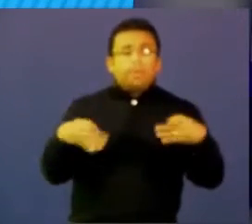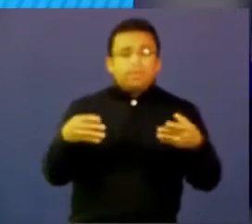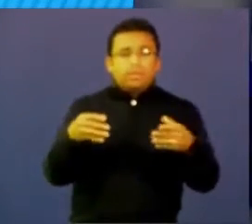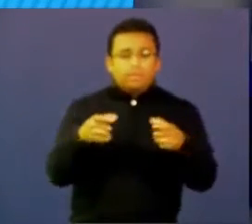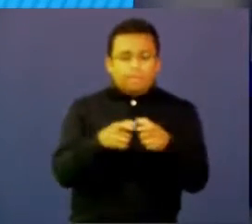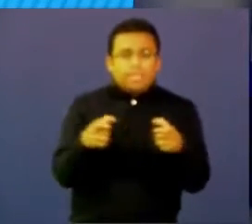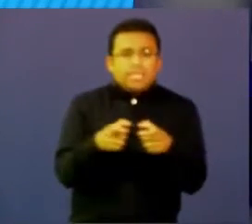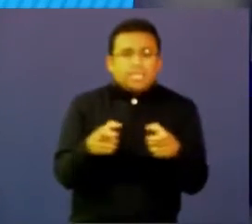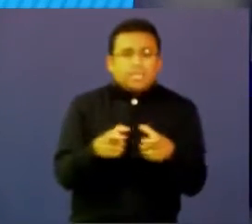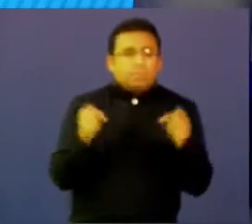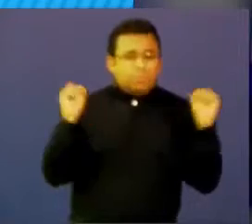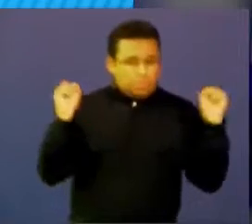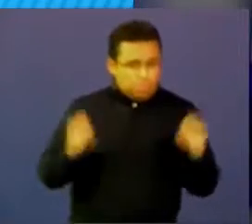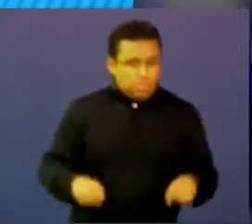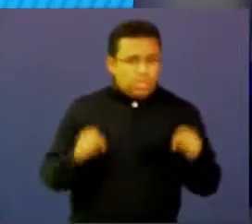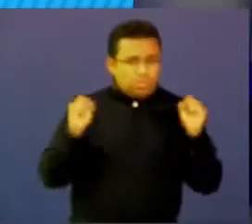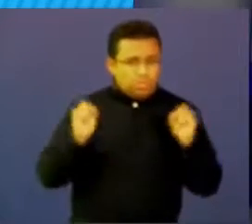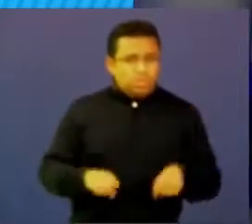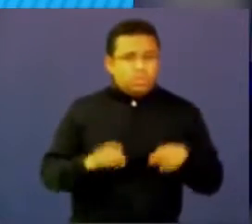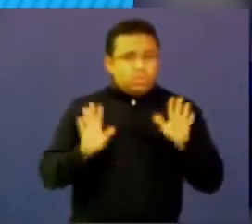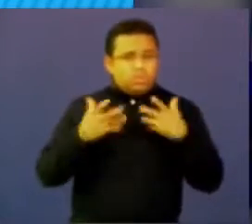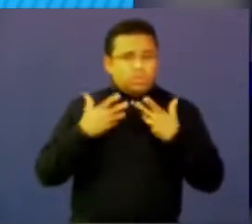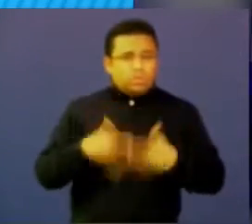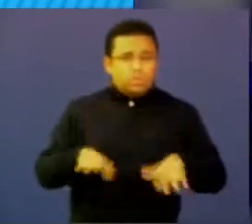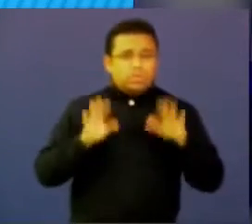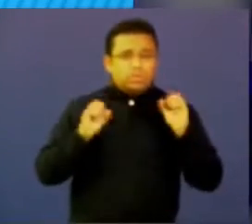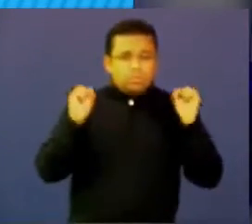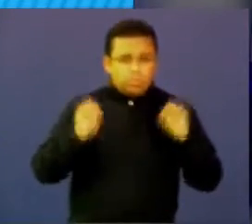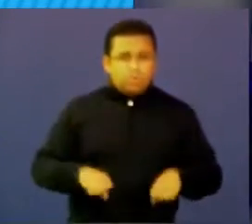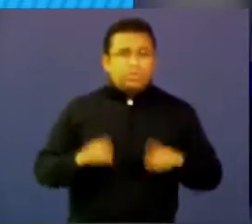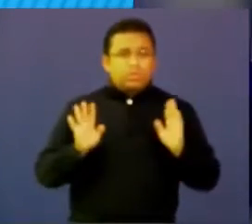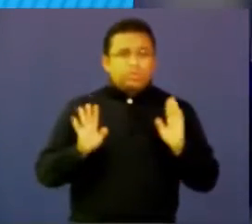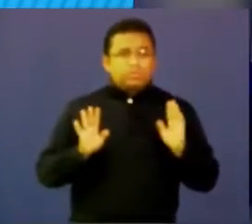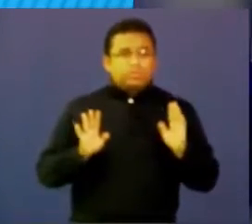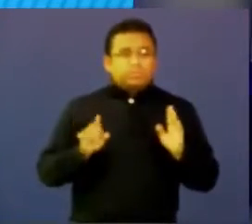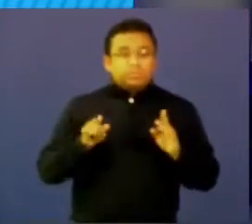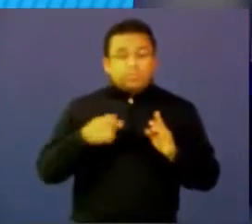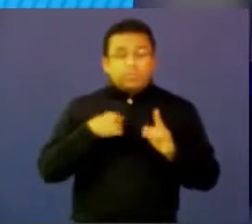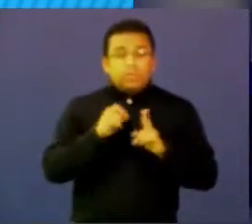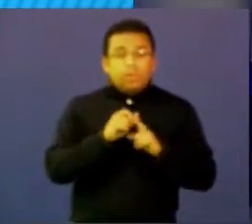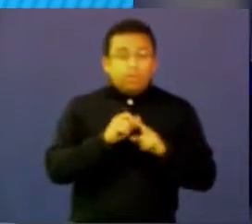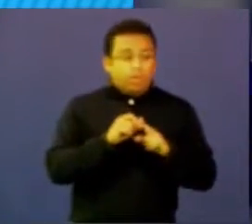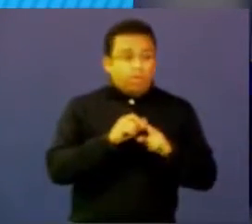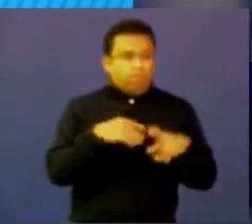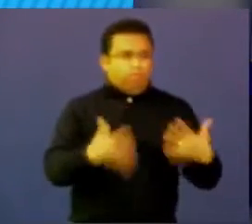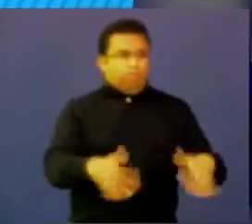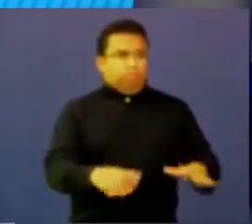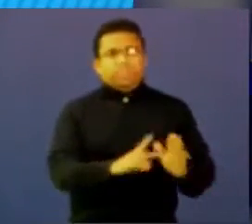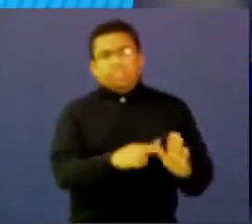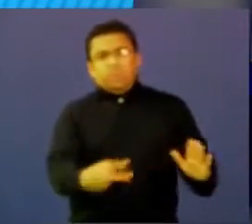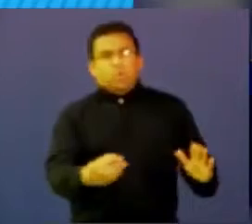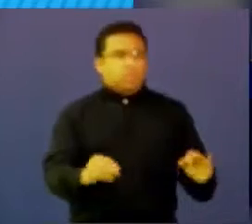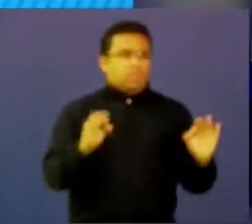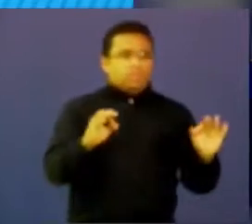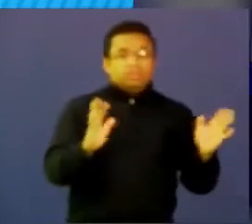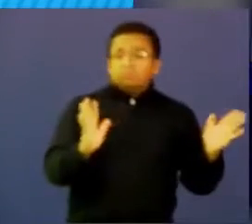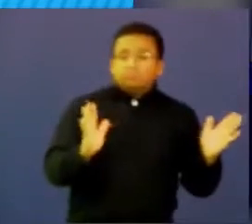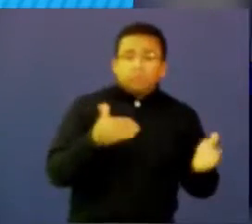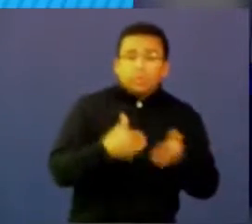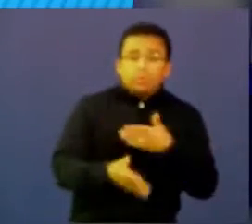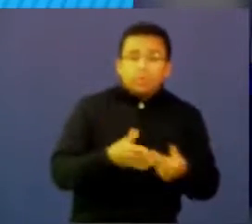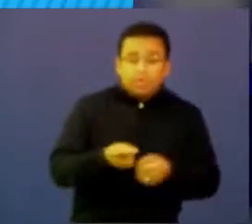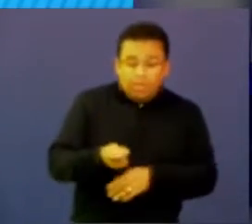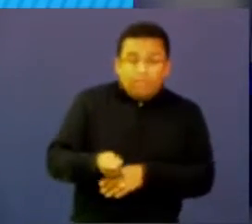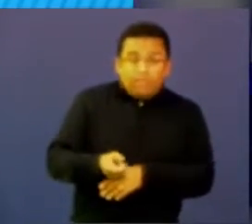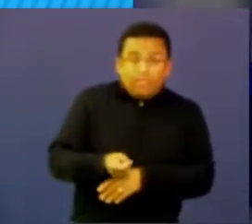lo que quieras y hace unas dinámicas de gamificación sin usar tecnología, simplemente usando lo que tengas. si son frijolitos que muchos